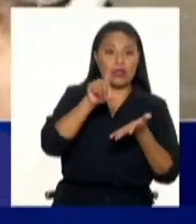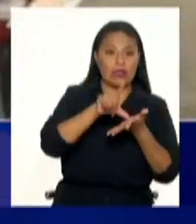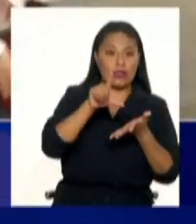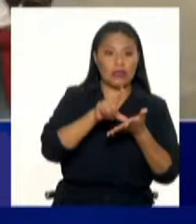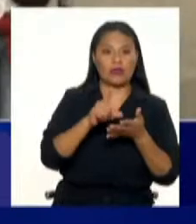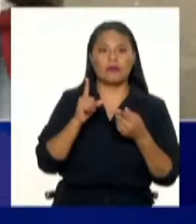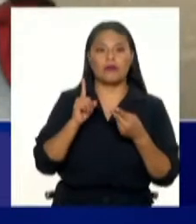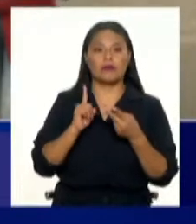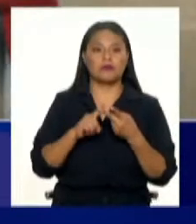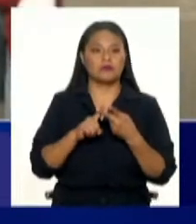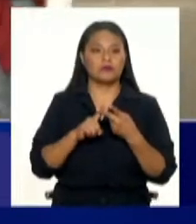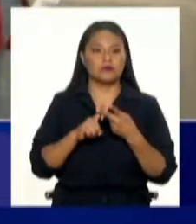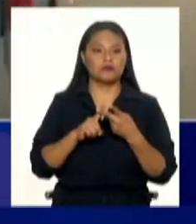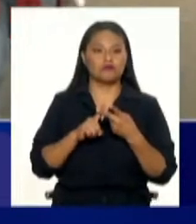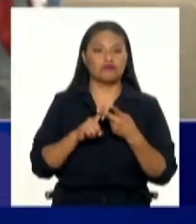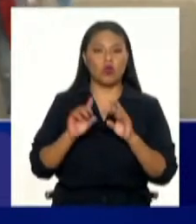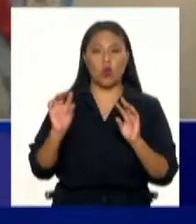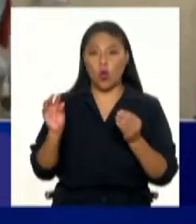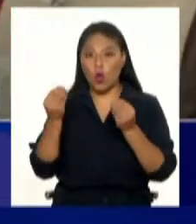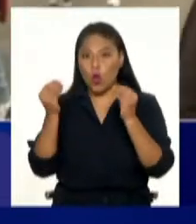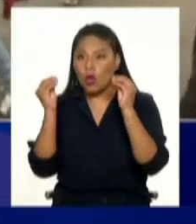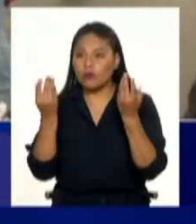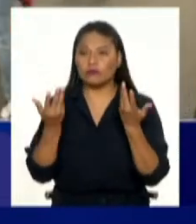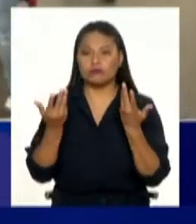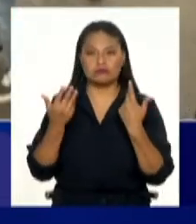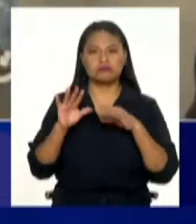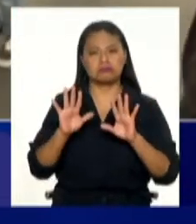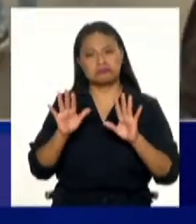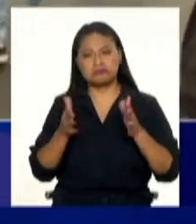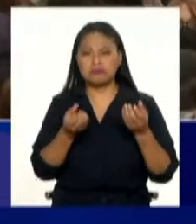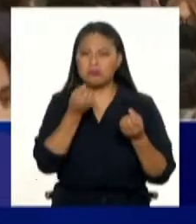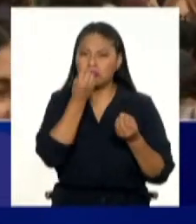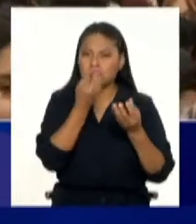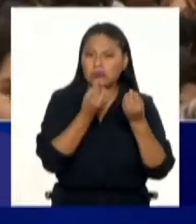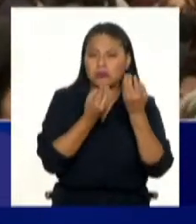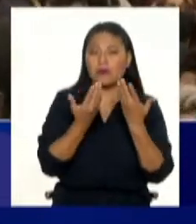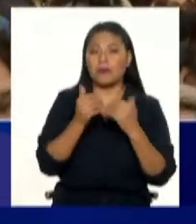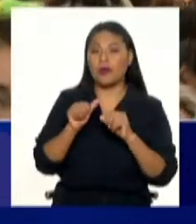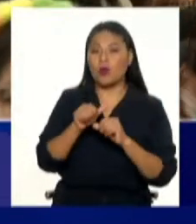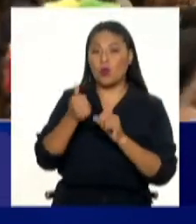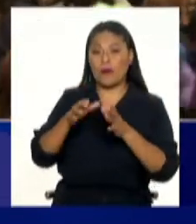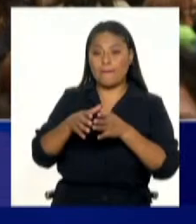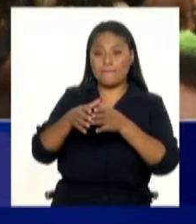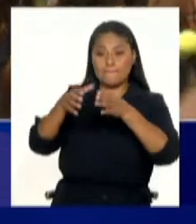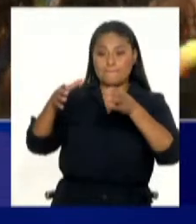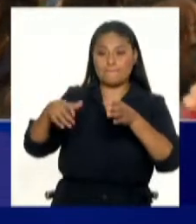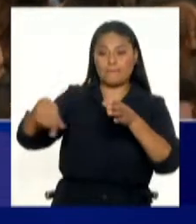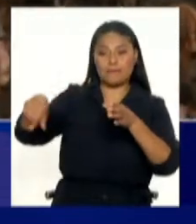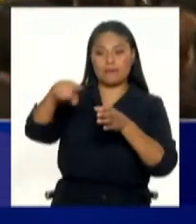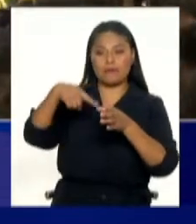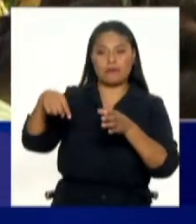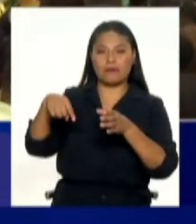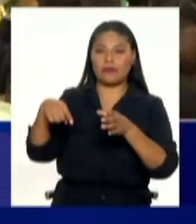más educadas, los jóvenes, son mucho más favorables. Pero hay todavía una gran mayoría que